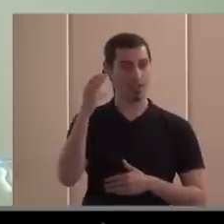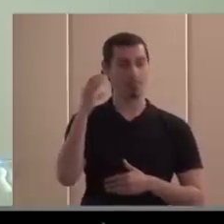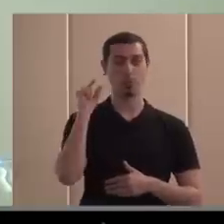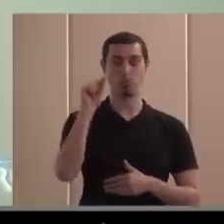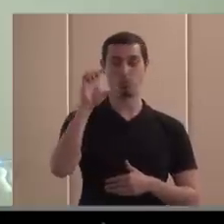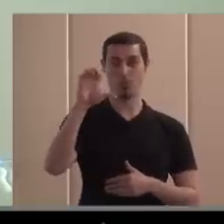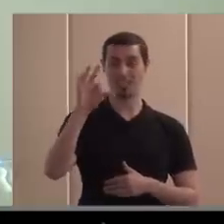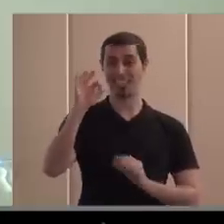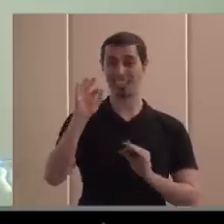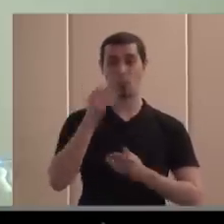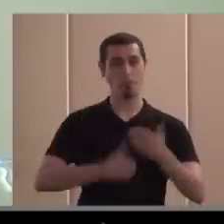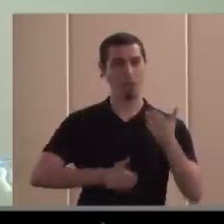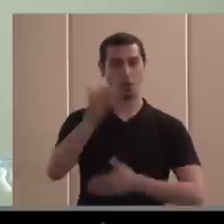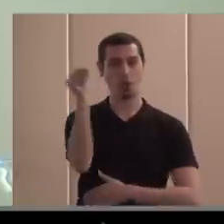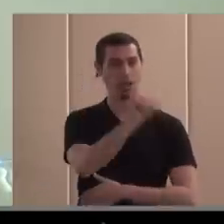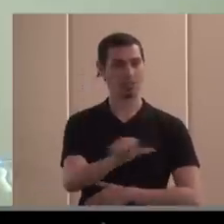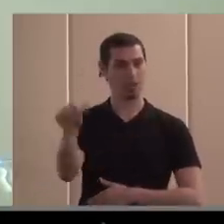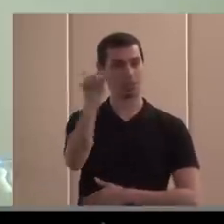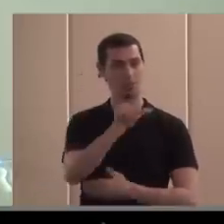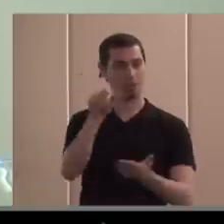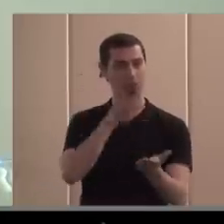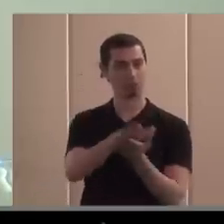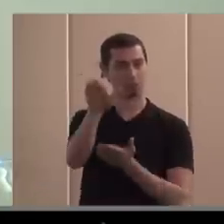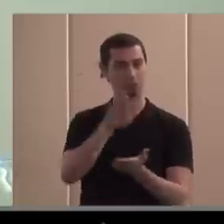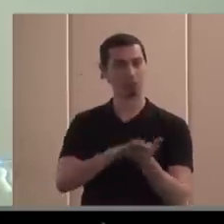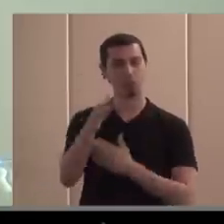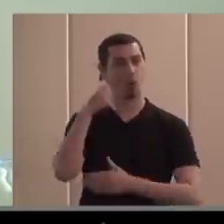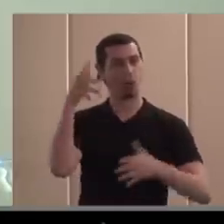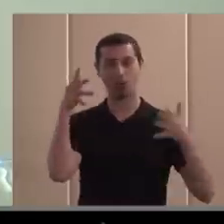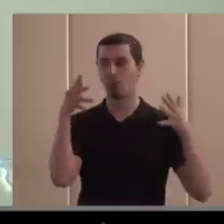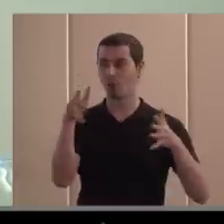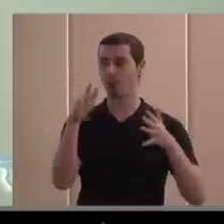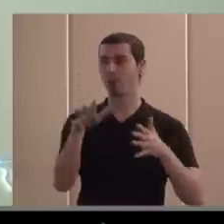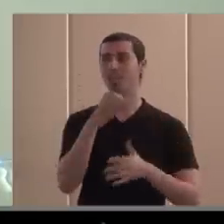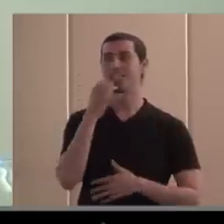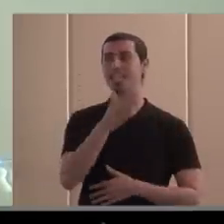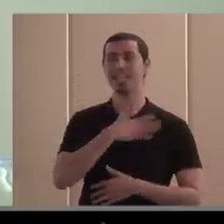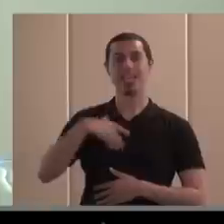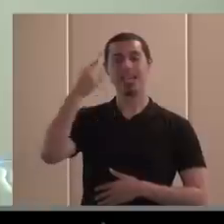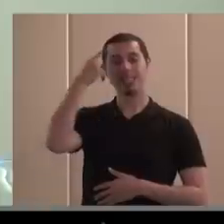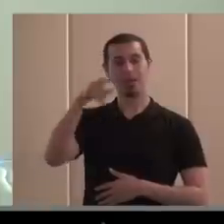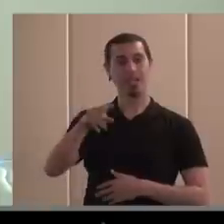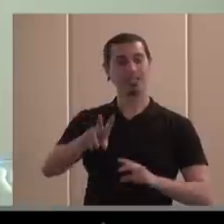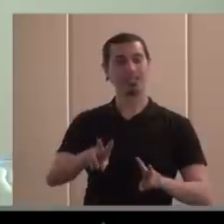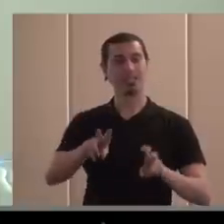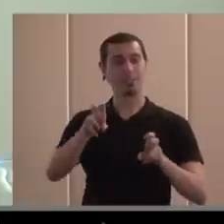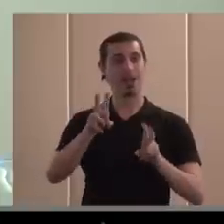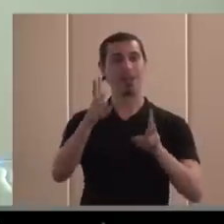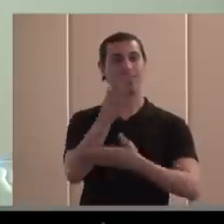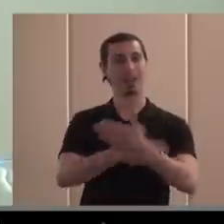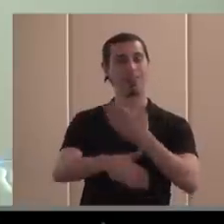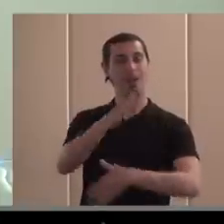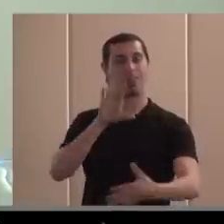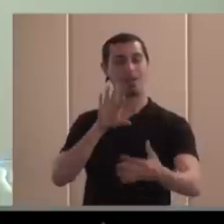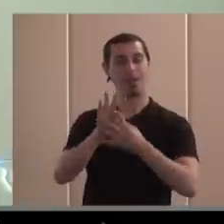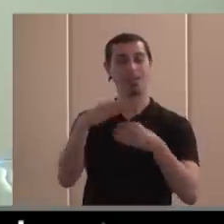semanal que os recomiendo si queréis estar al día de lo que ocurre en el mundo de la discapacidad, en